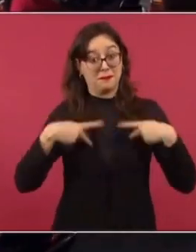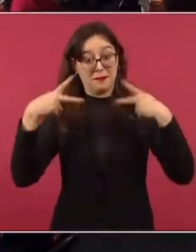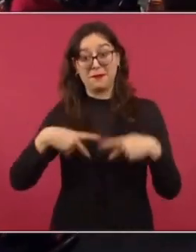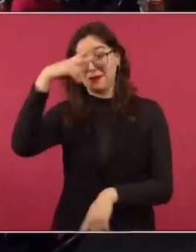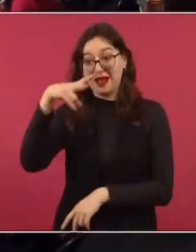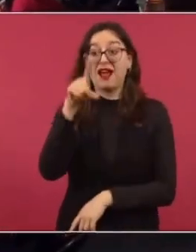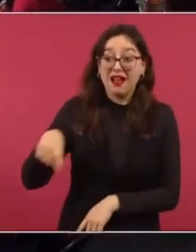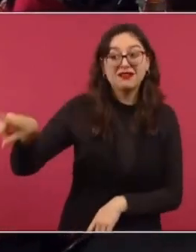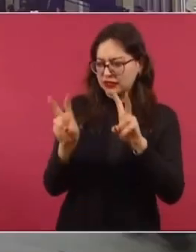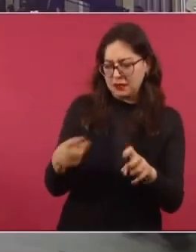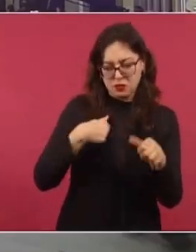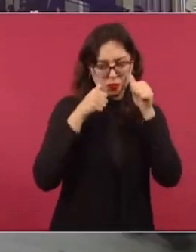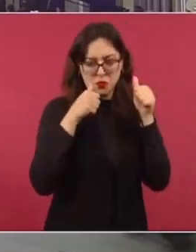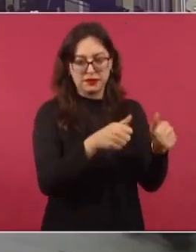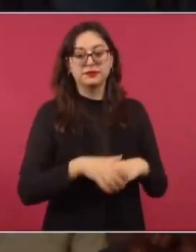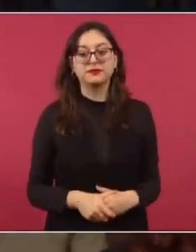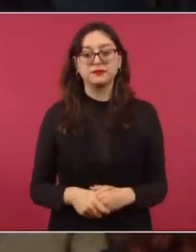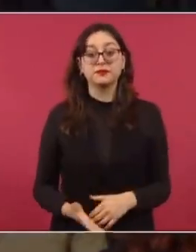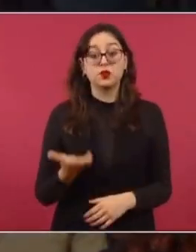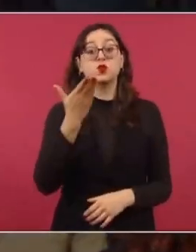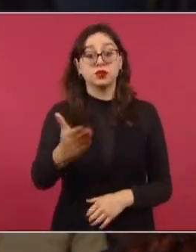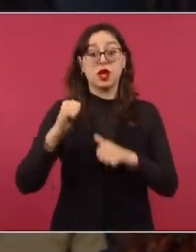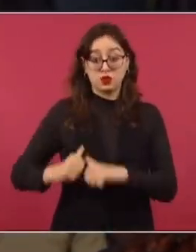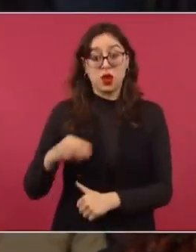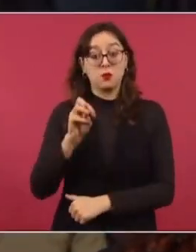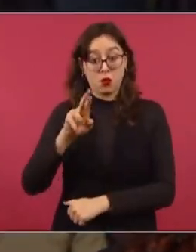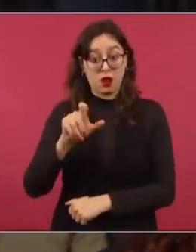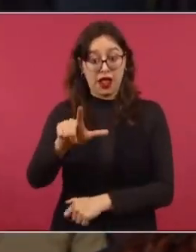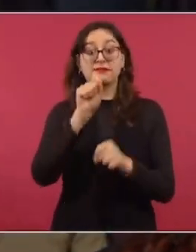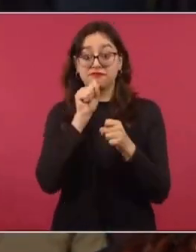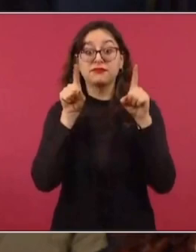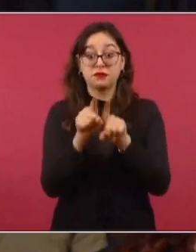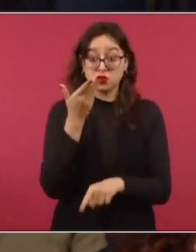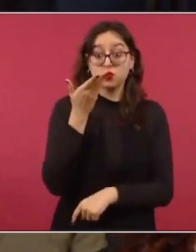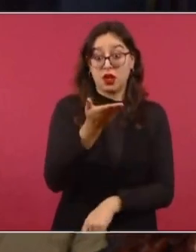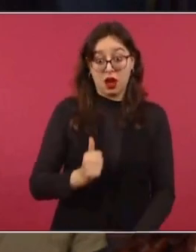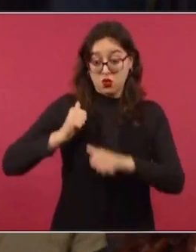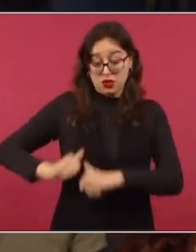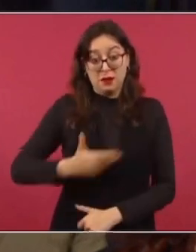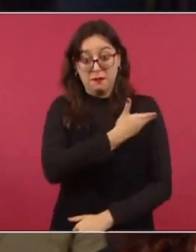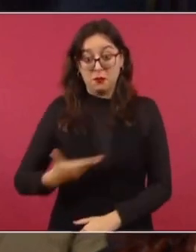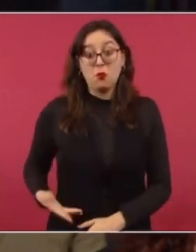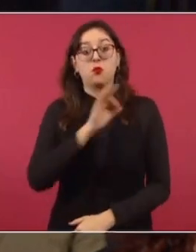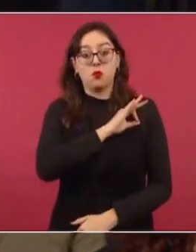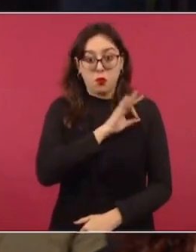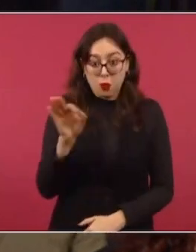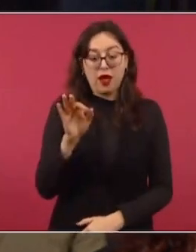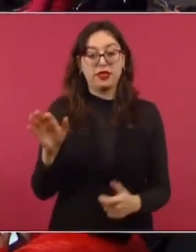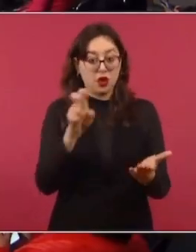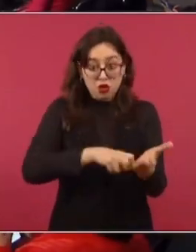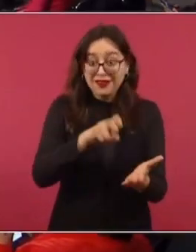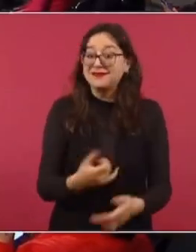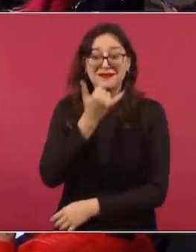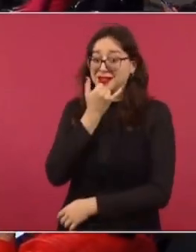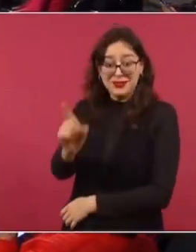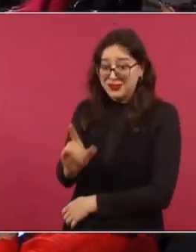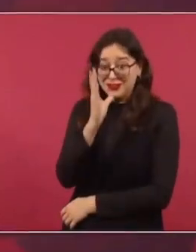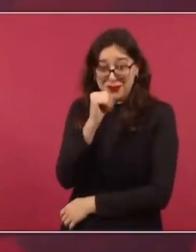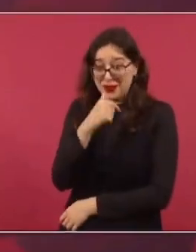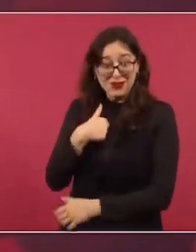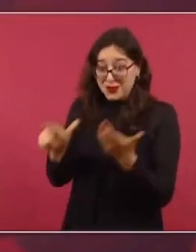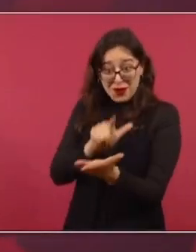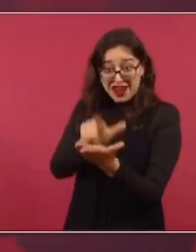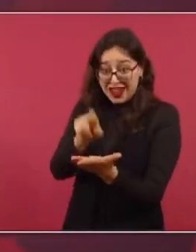Entonces vamos a ver sobre este tema. Usted tiene no solo la autoridad moral, sino tiene hoy la autoridad judicial para poder corregir estos errores. No puedo, fíjese que no.